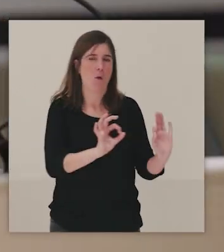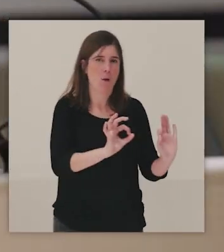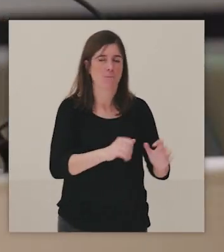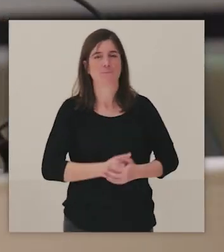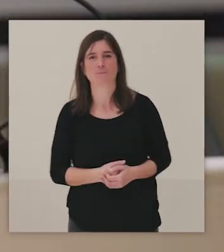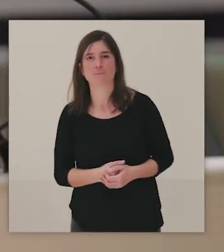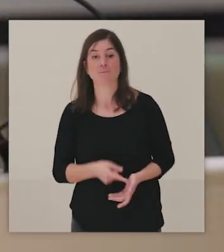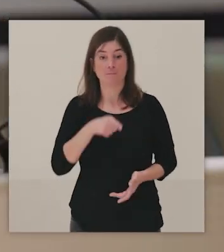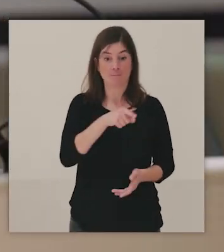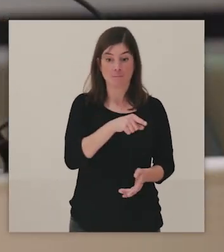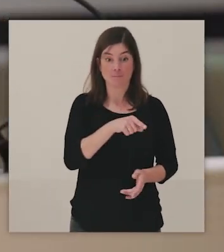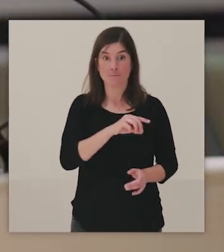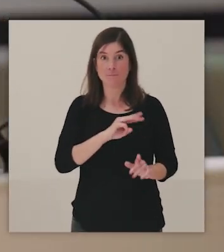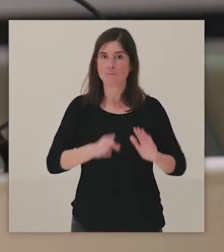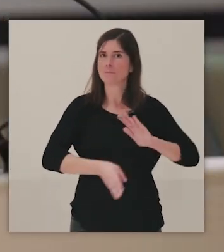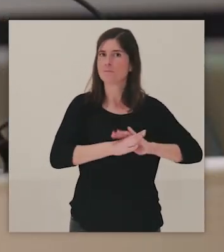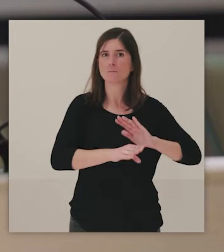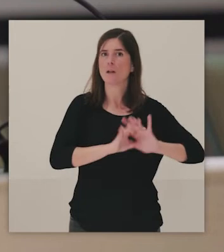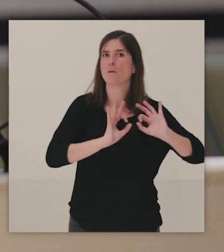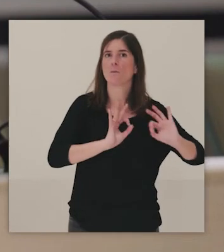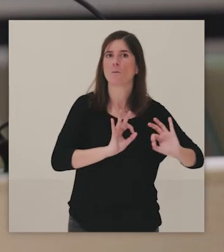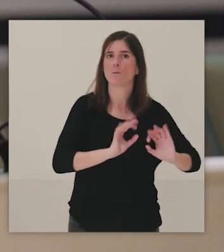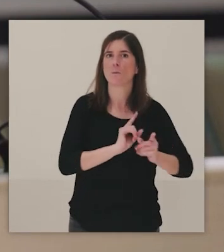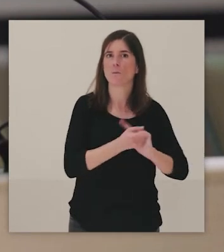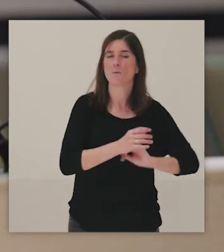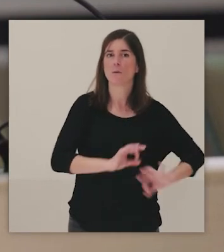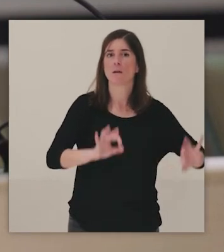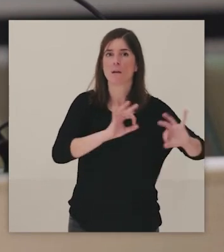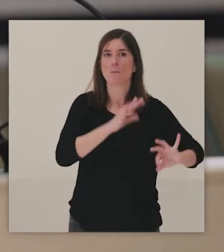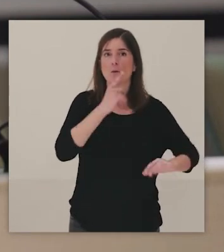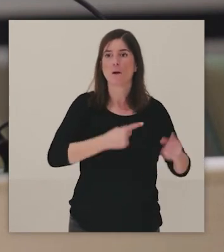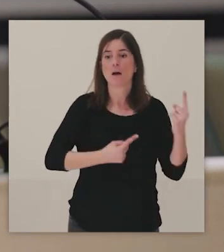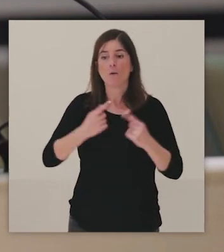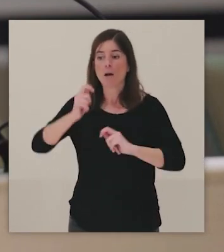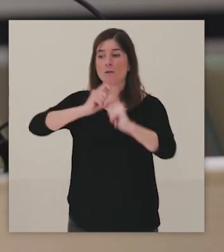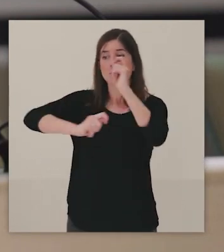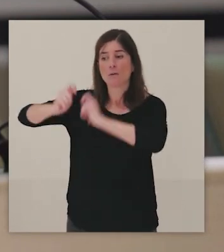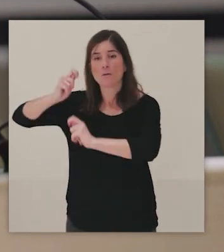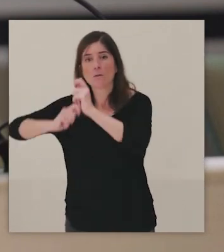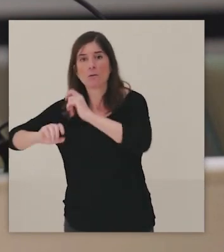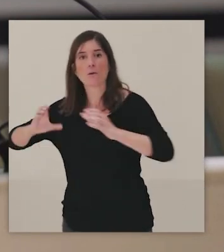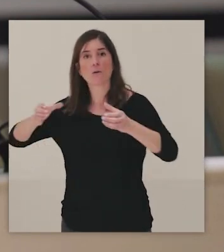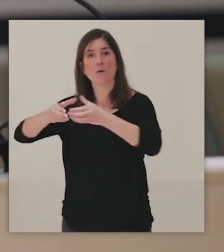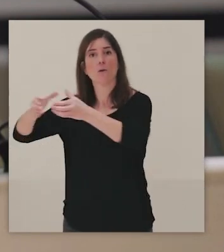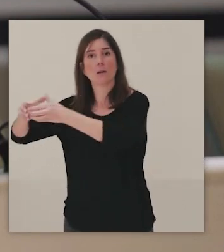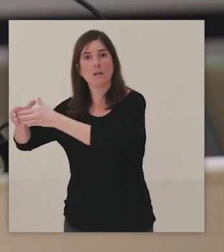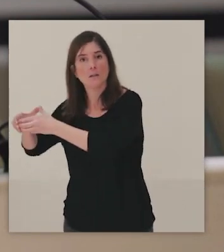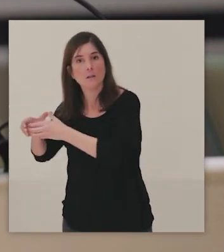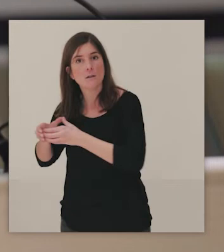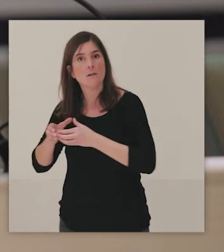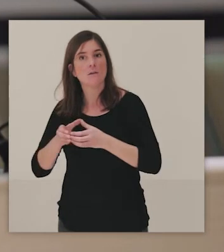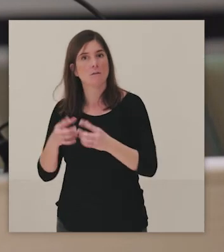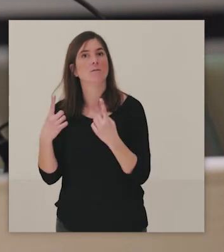Lo mantenemos porque hemos visto que todavía sigue siendo necesario en algunas asociaciones o colectivos.